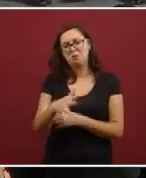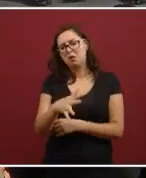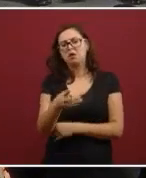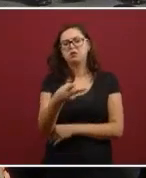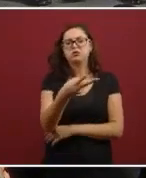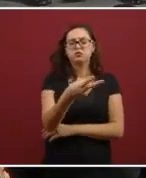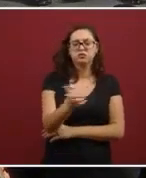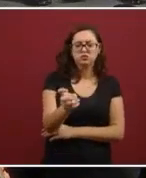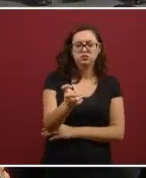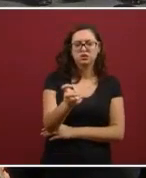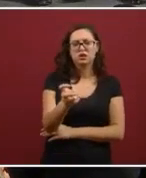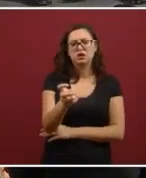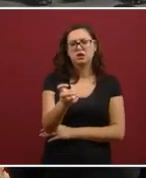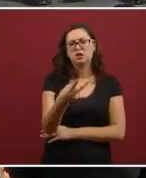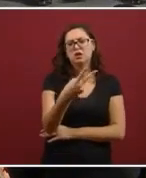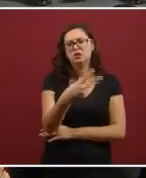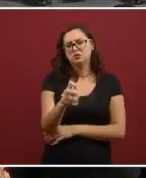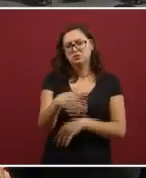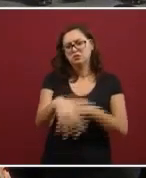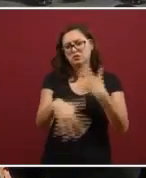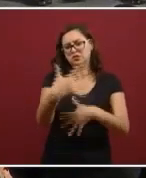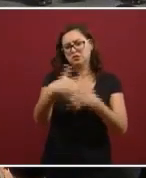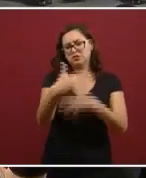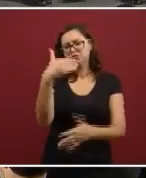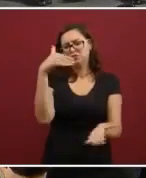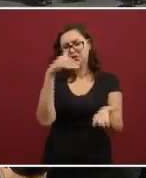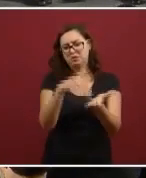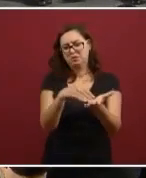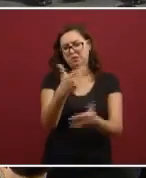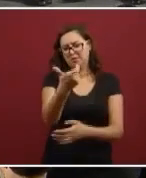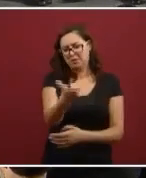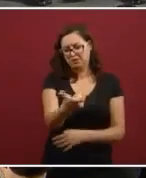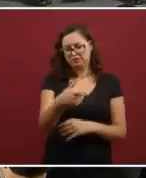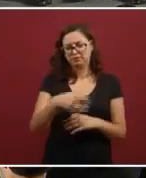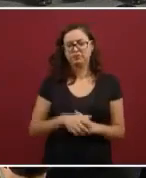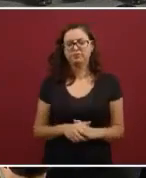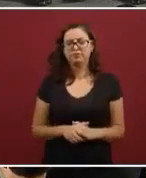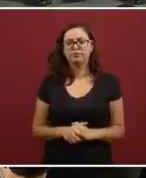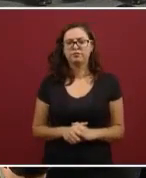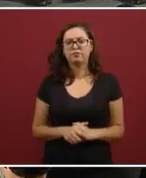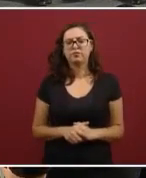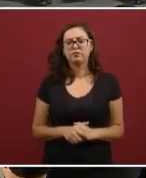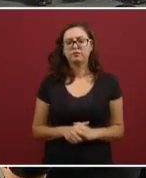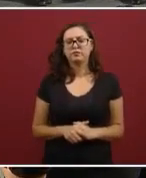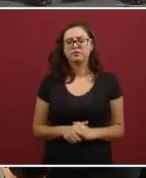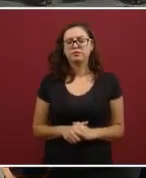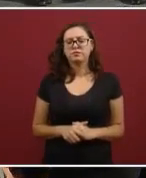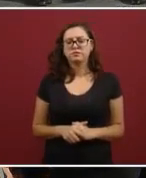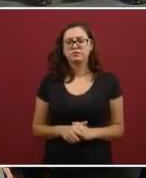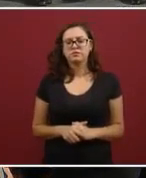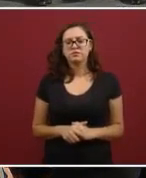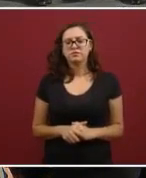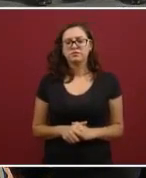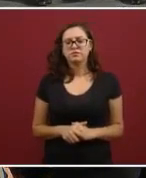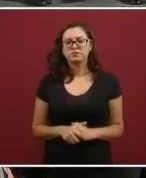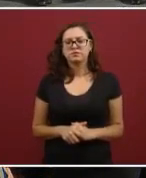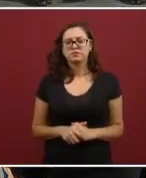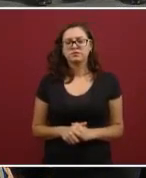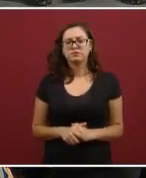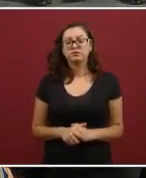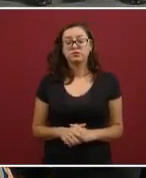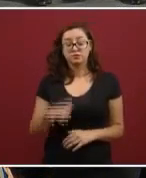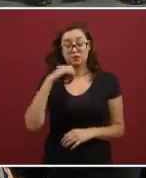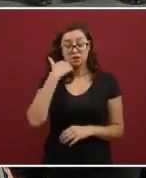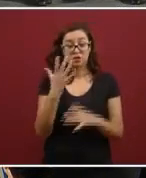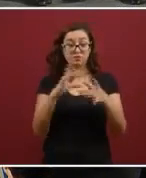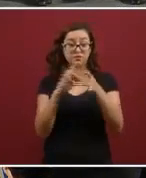215 mil pesos. Quiero recalcar que es una subasta que se divide en